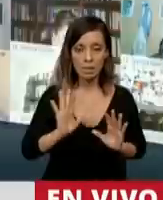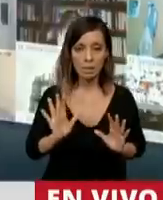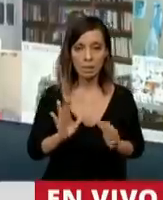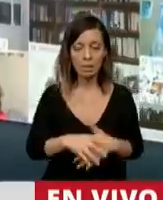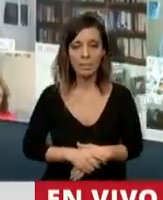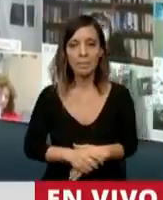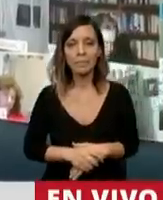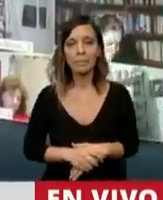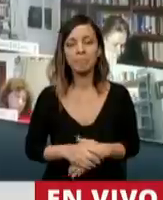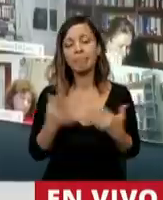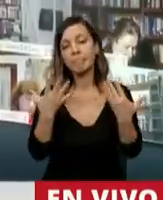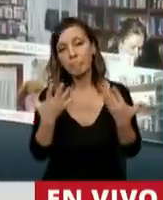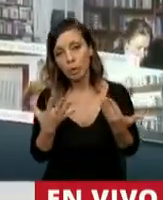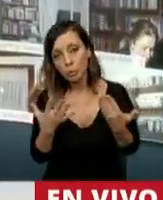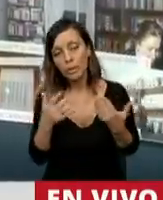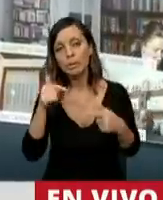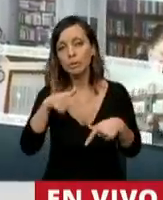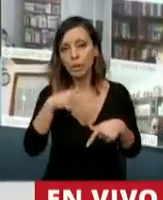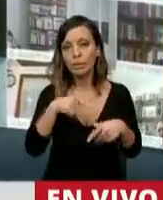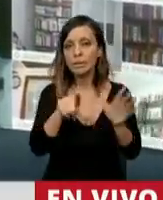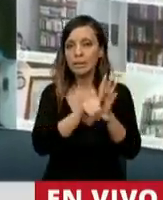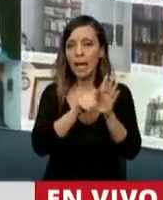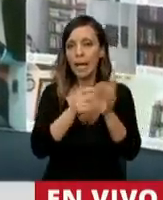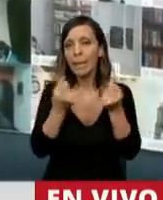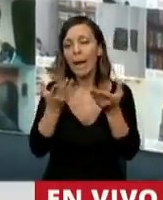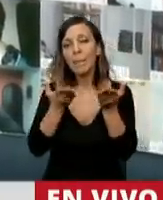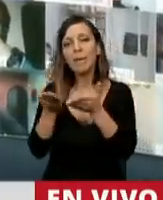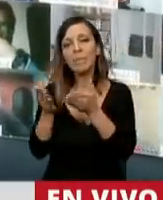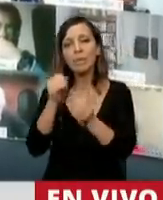que esta moratoria alcanza también a grandes empresas.